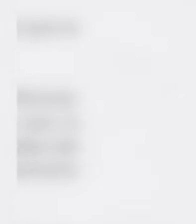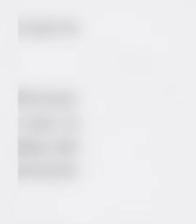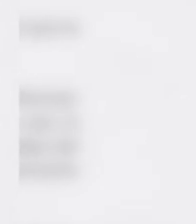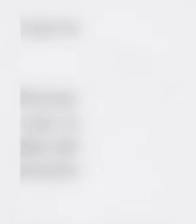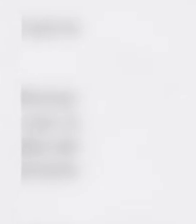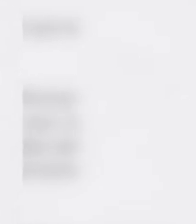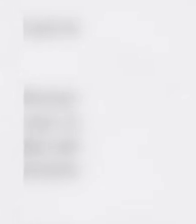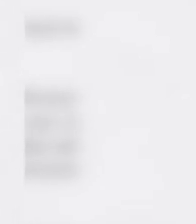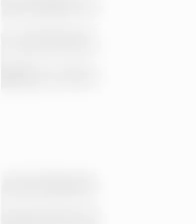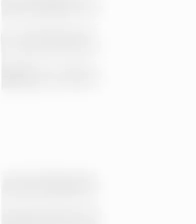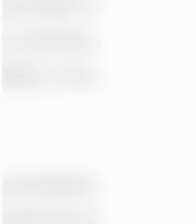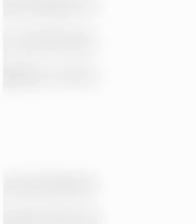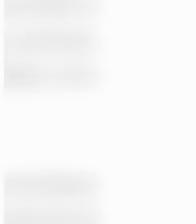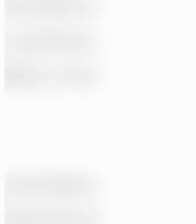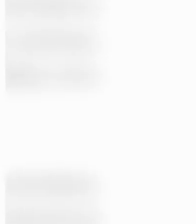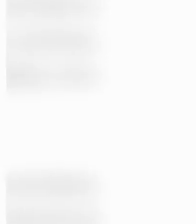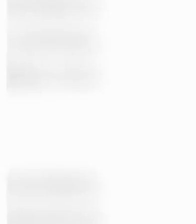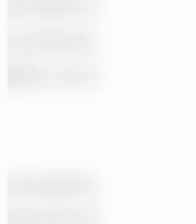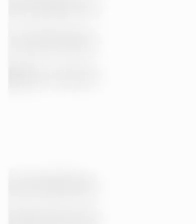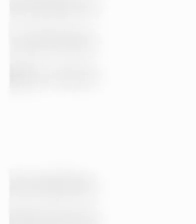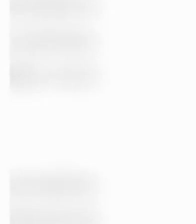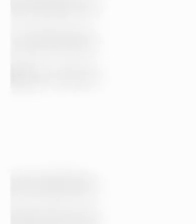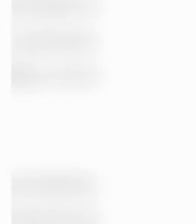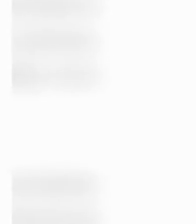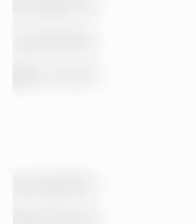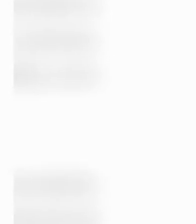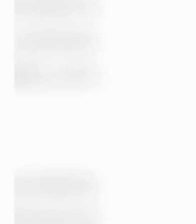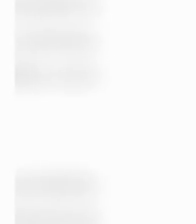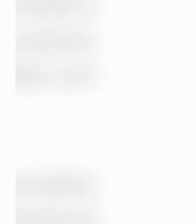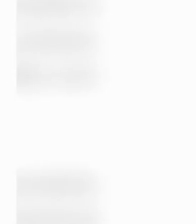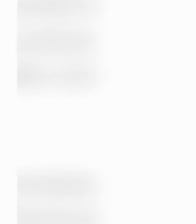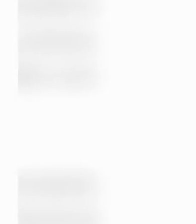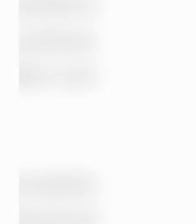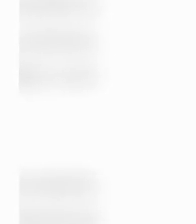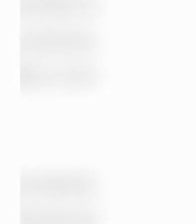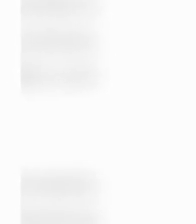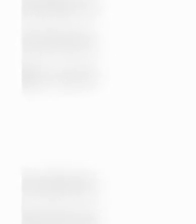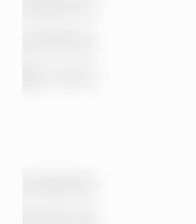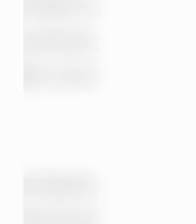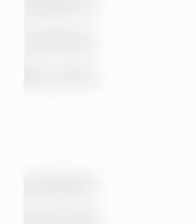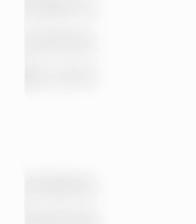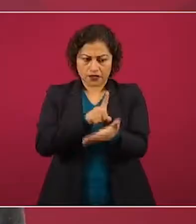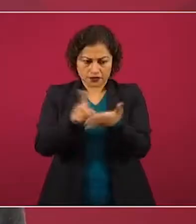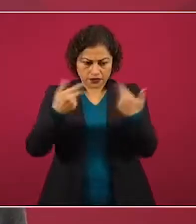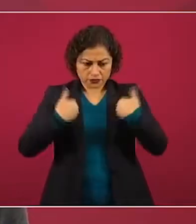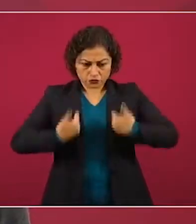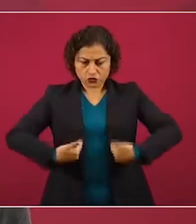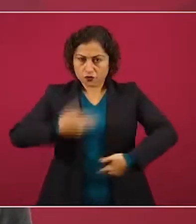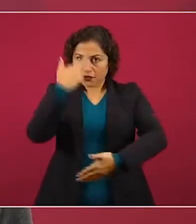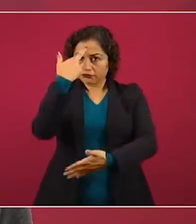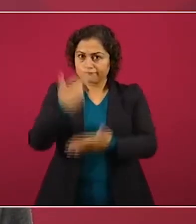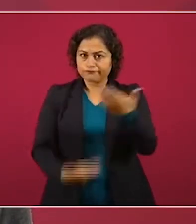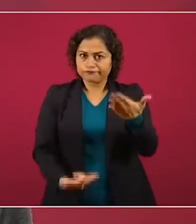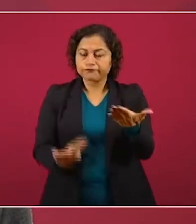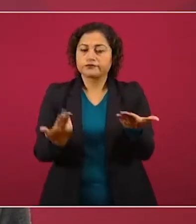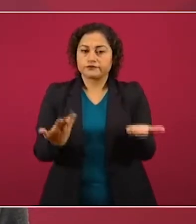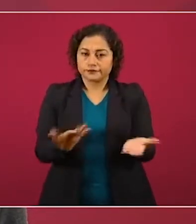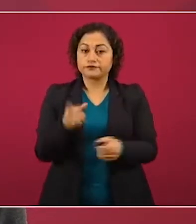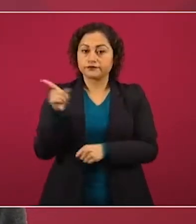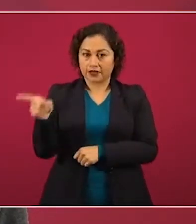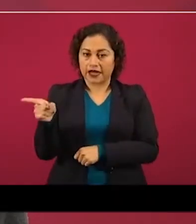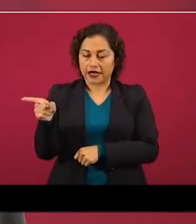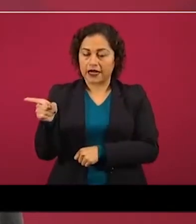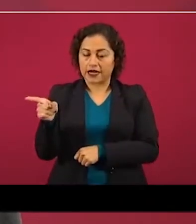al presidente de la Suprema Corte de Justicia de la Nación, Arturo Saldívar, solicitando su intervención en el caso. Y quiero